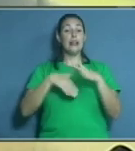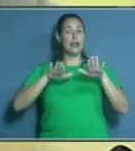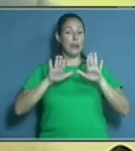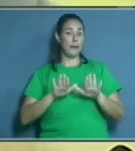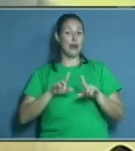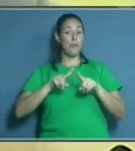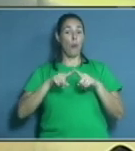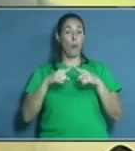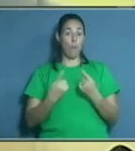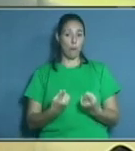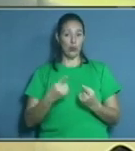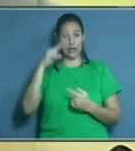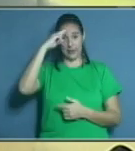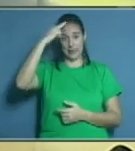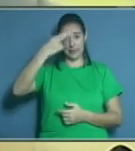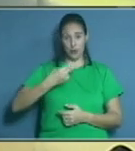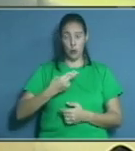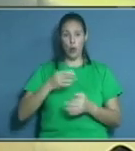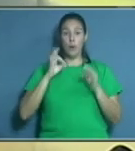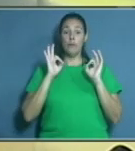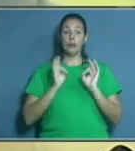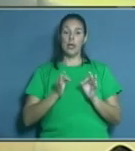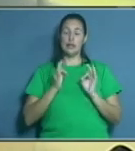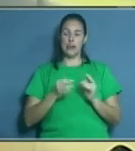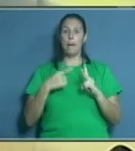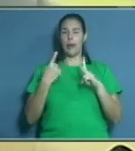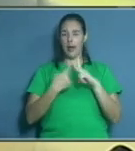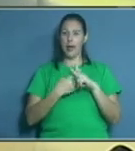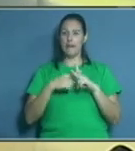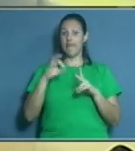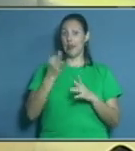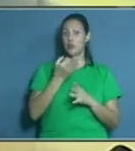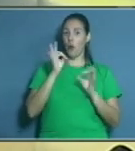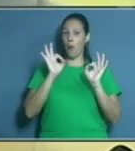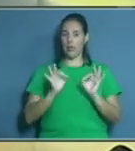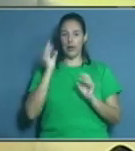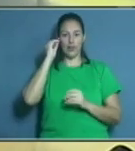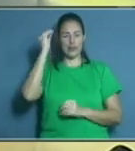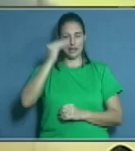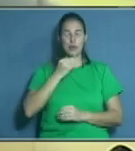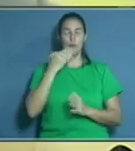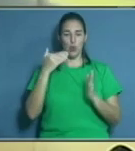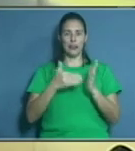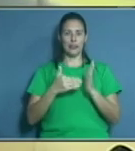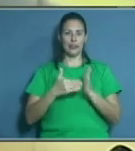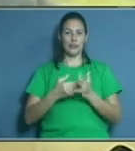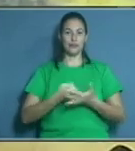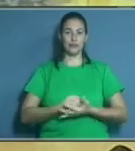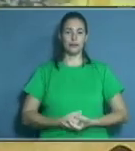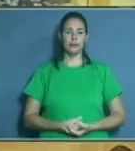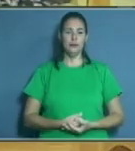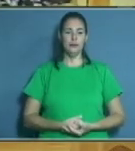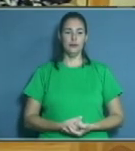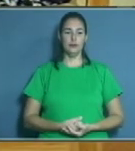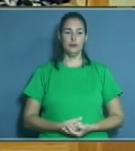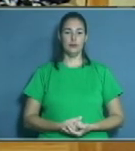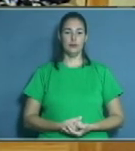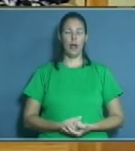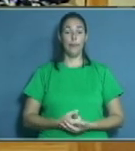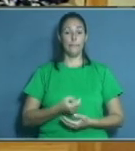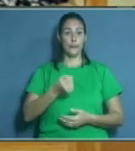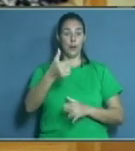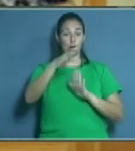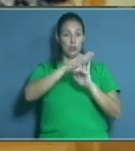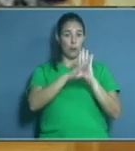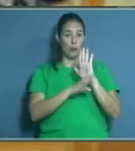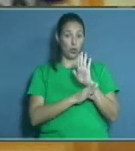porque en cuestiones de salud siempre habrá mitos que desentrañar. Que tenga una muy buena tarde. Próximamente